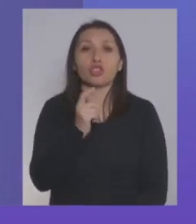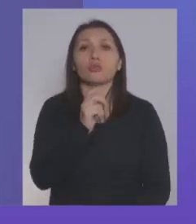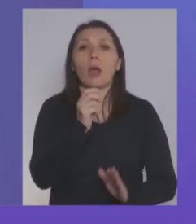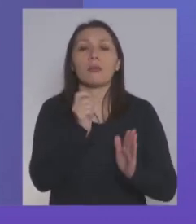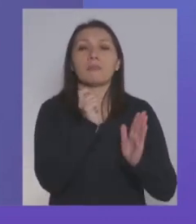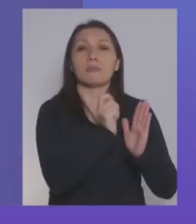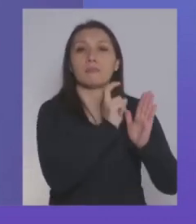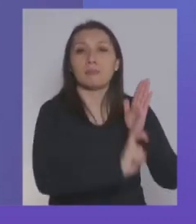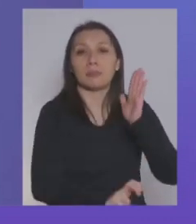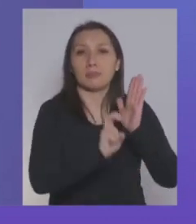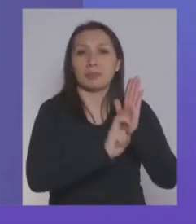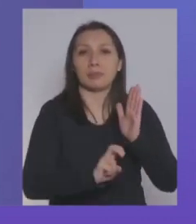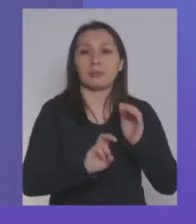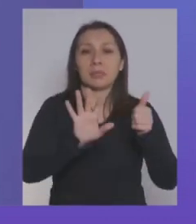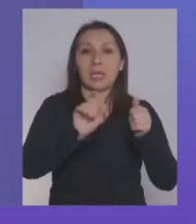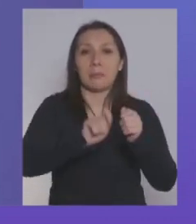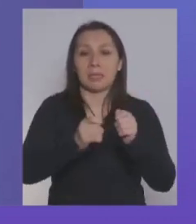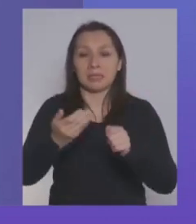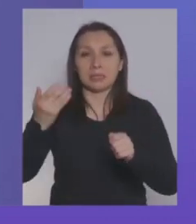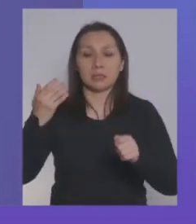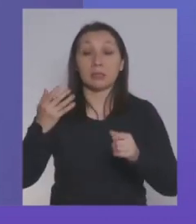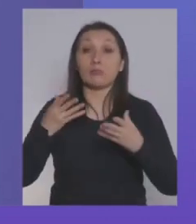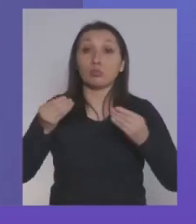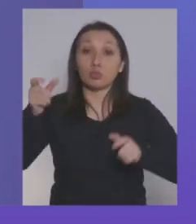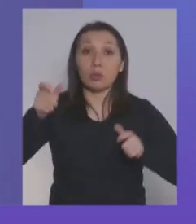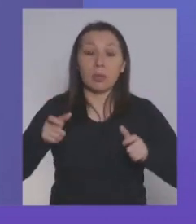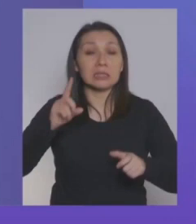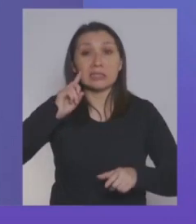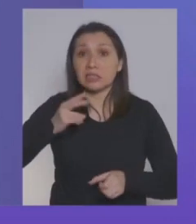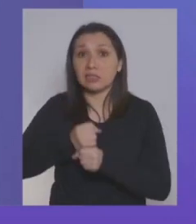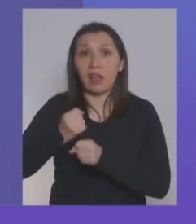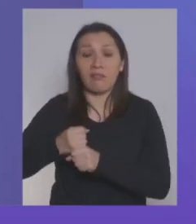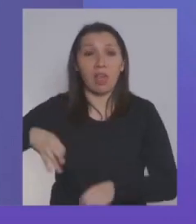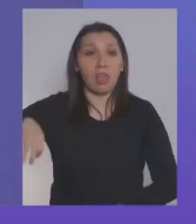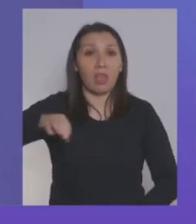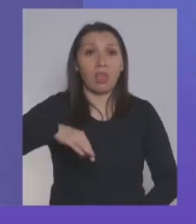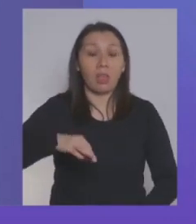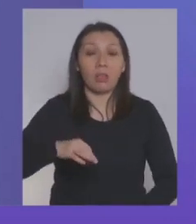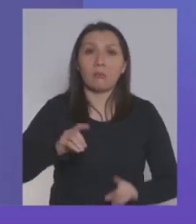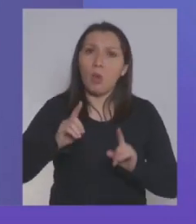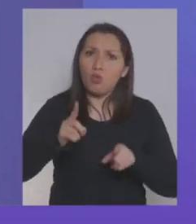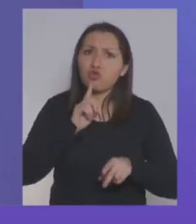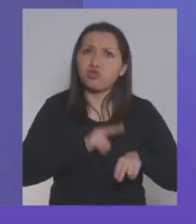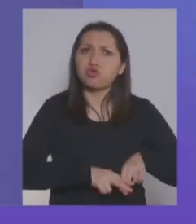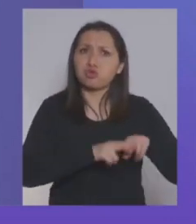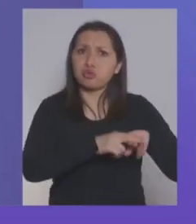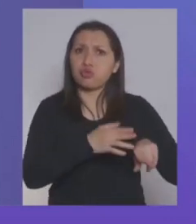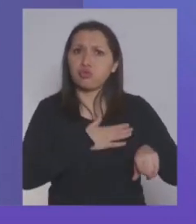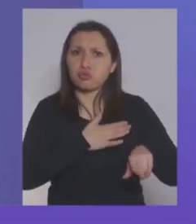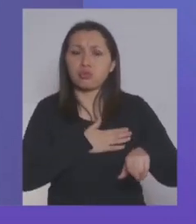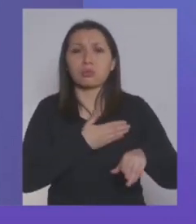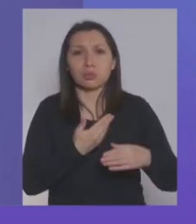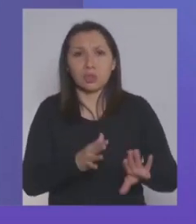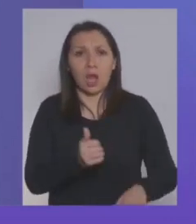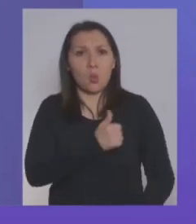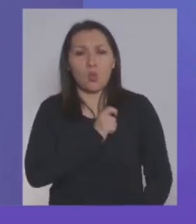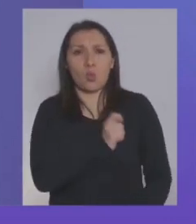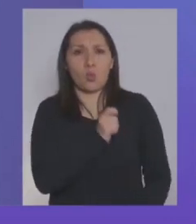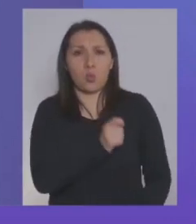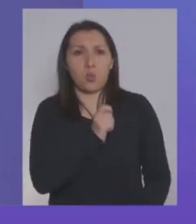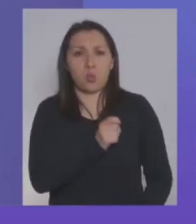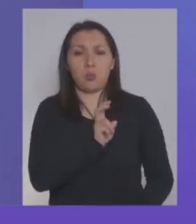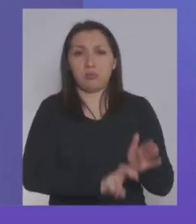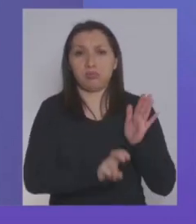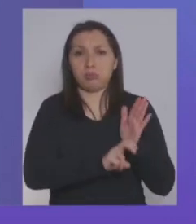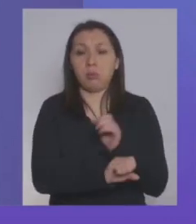seis en los últimos meses. Y esto hace que tengamos muchas personas desempleadas que a pesar de tener recursos, a pesar de haber cotizado no estén